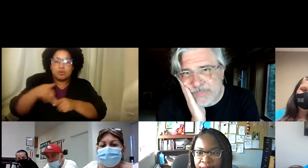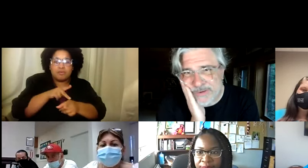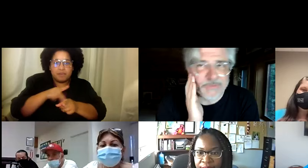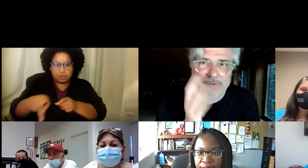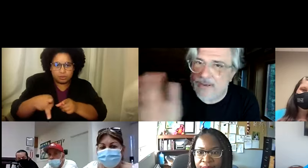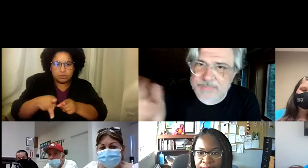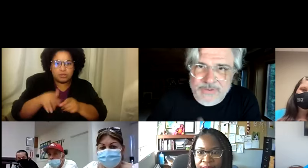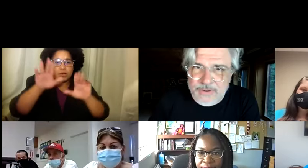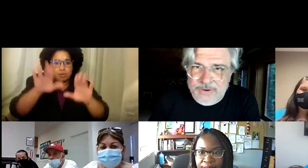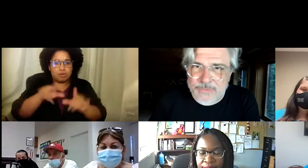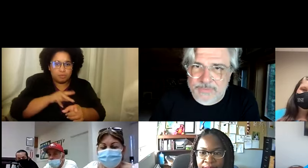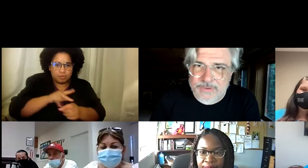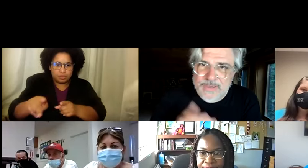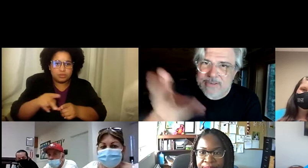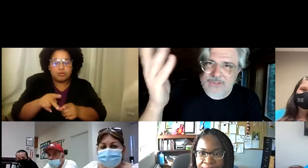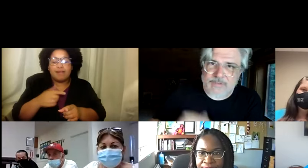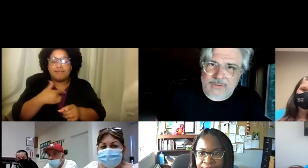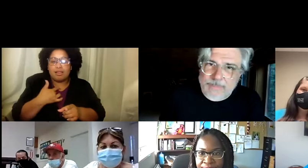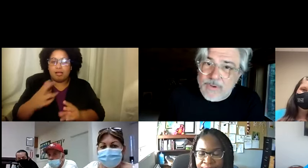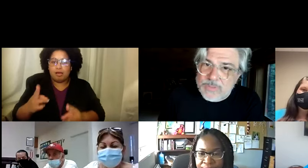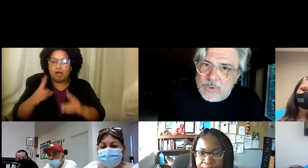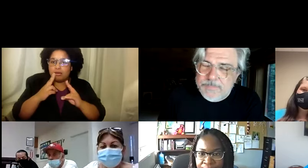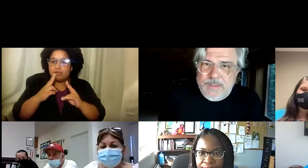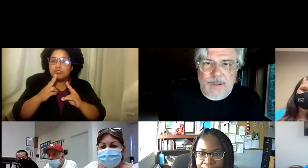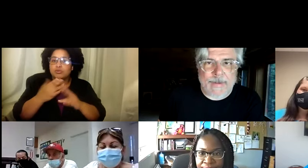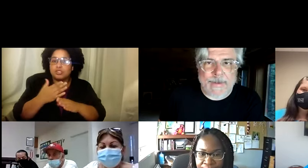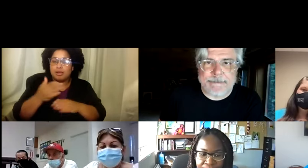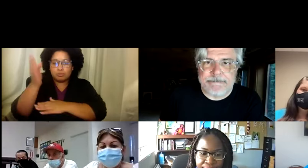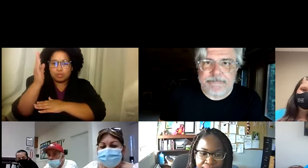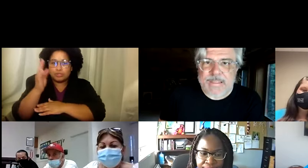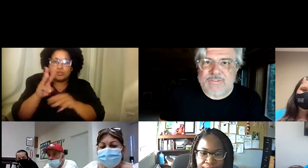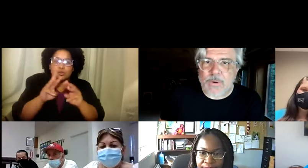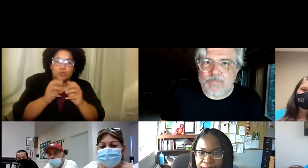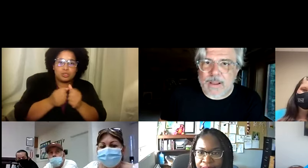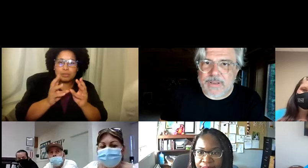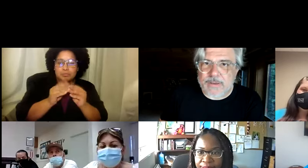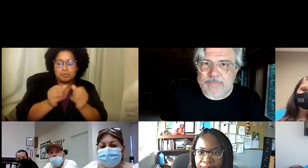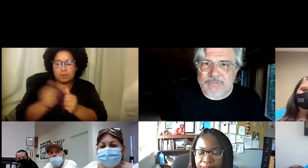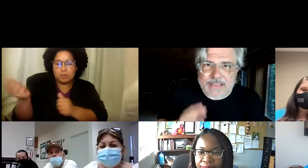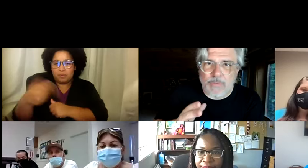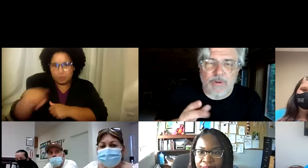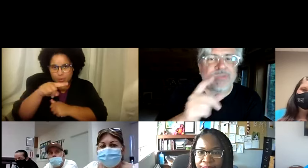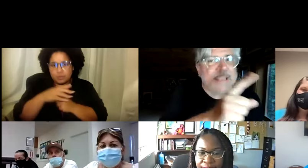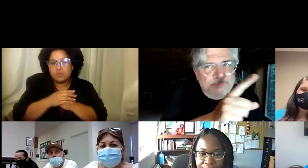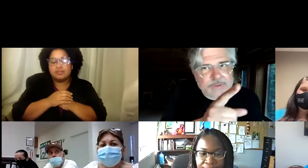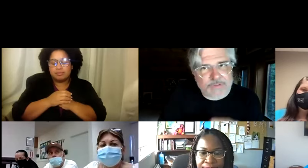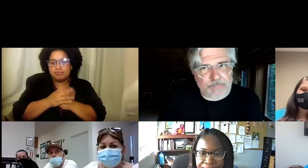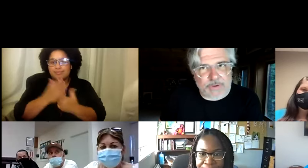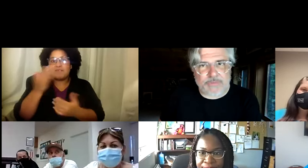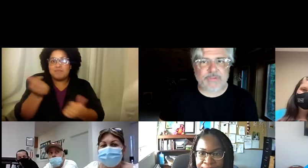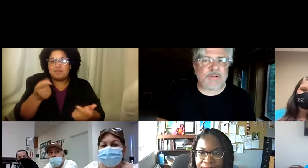solamente esencial. Pero son. Profesionales. Y son. Profesionales. Lindísimos. Y yo. Quería. Compartir. Esta información. Con vosotros.